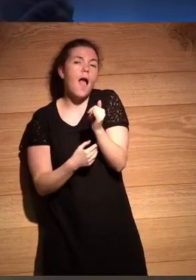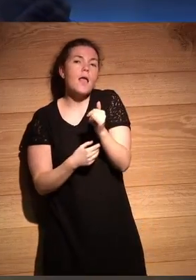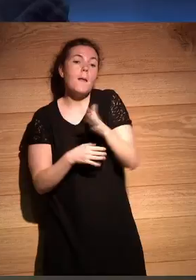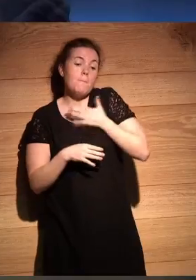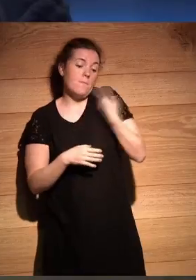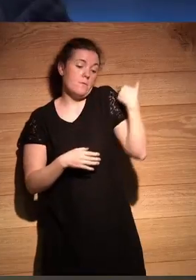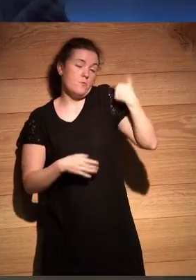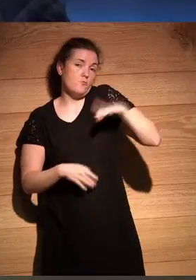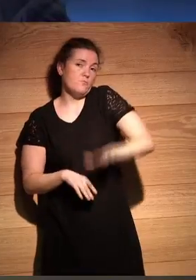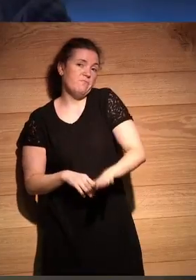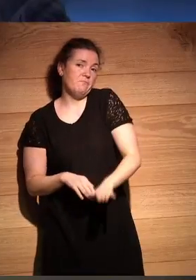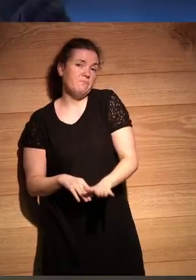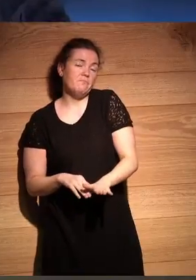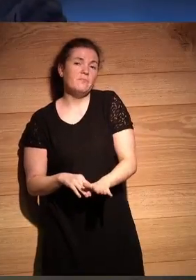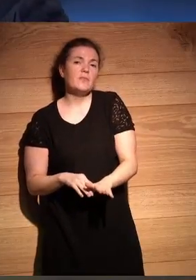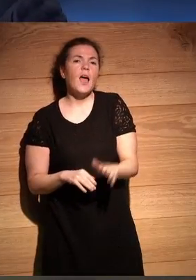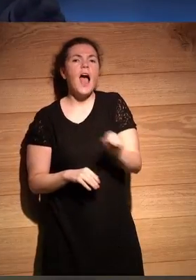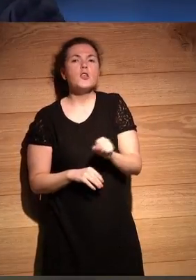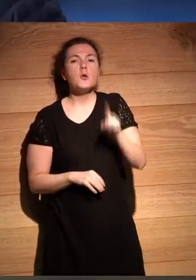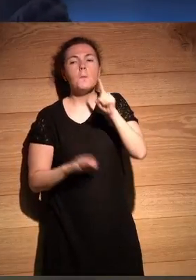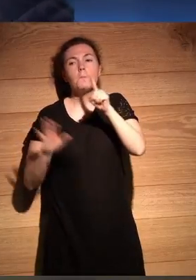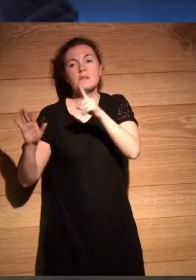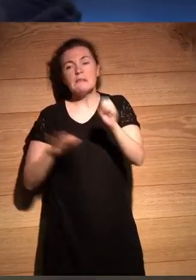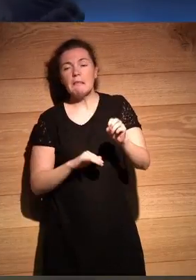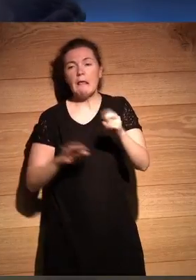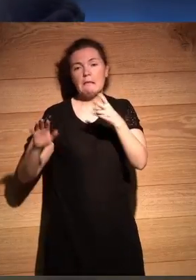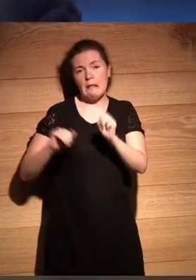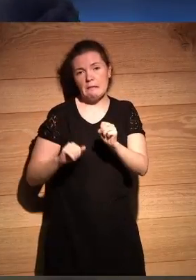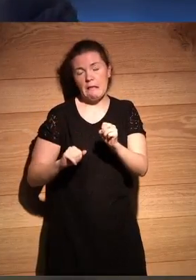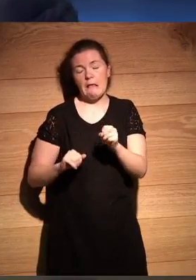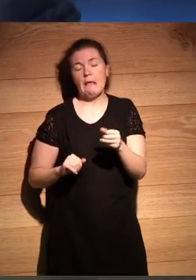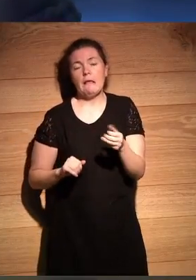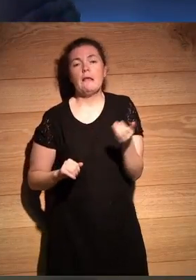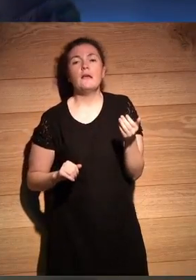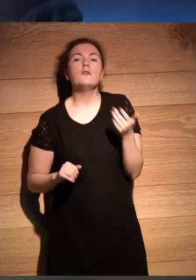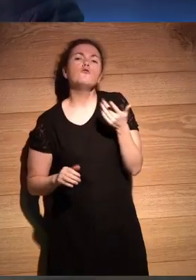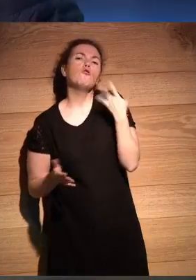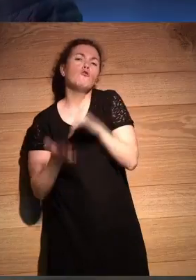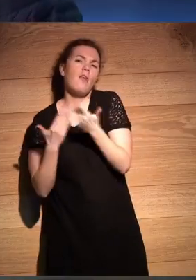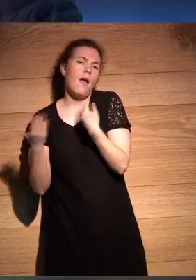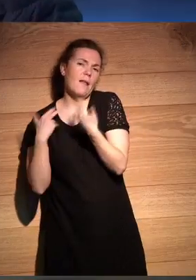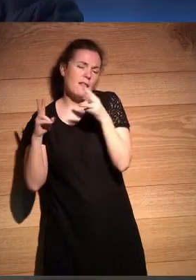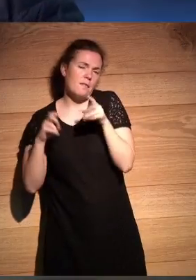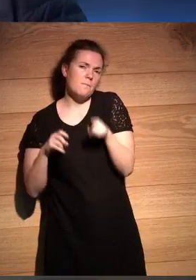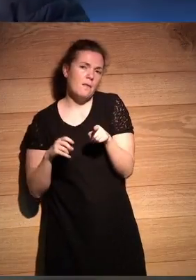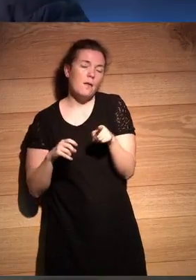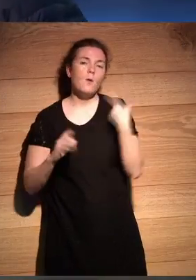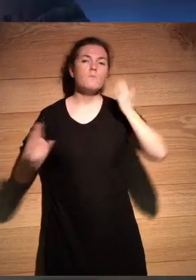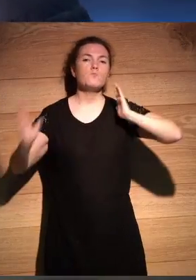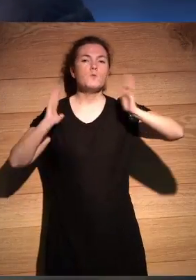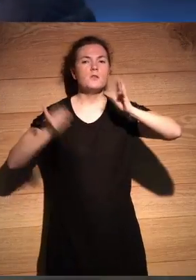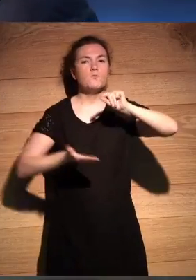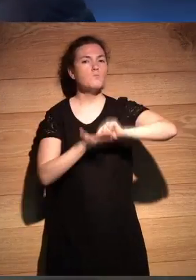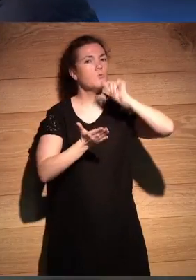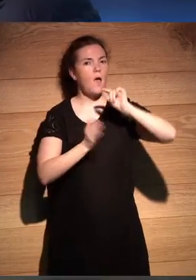lo menos en mi infancia años 60 70 el otro día hablábamos de eso como momentos muy